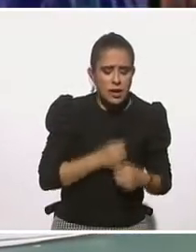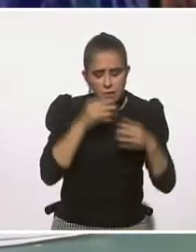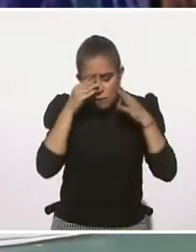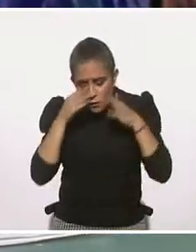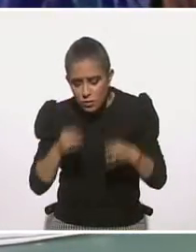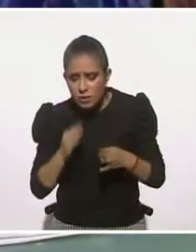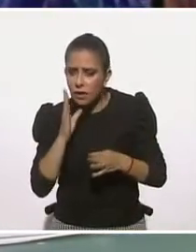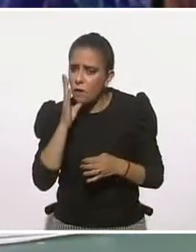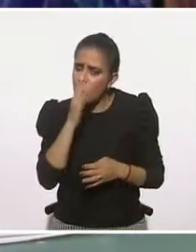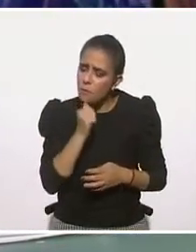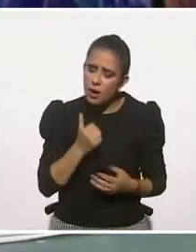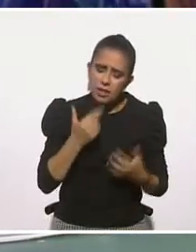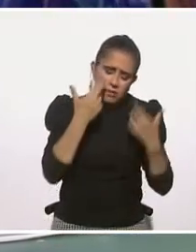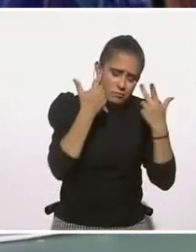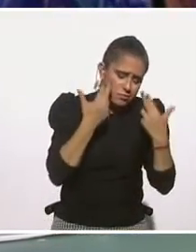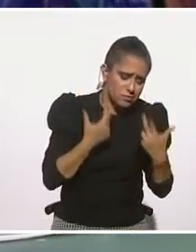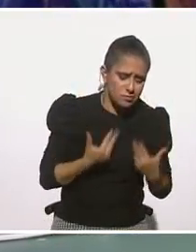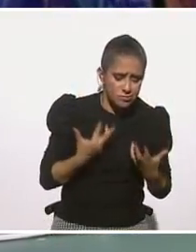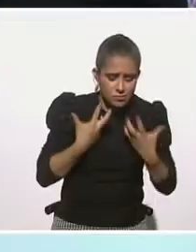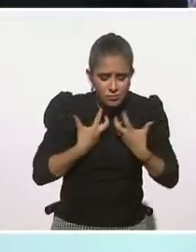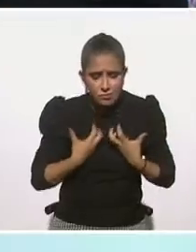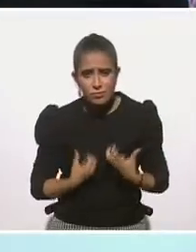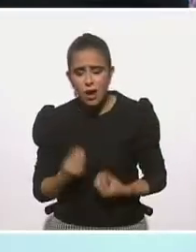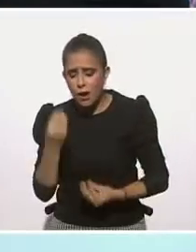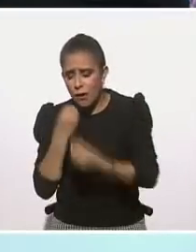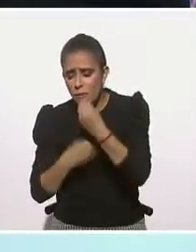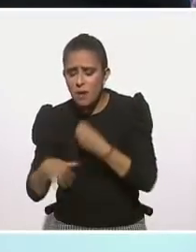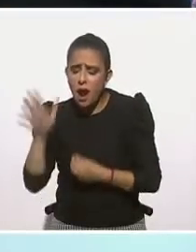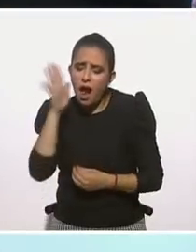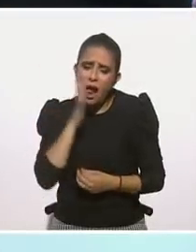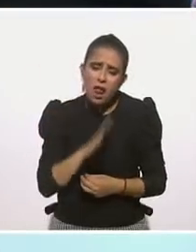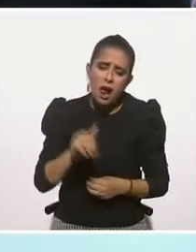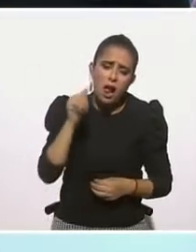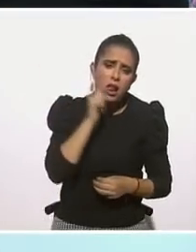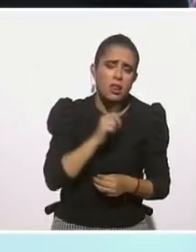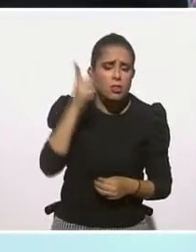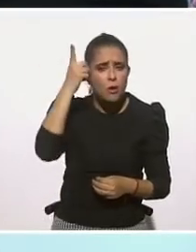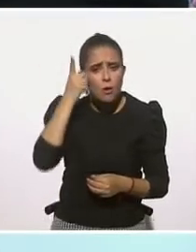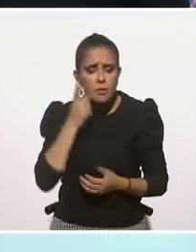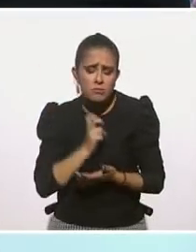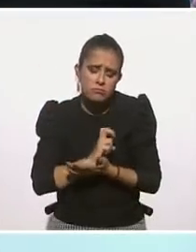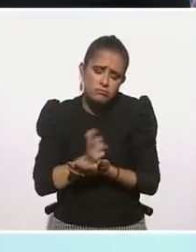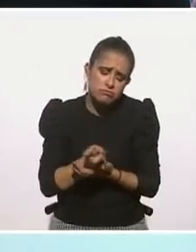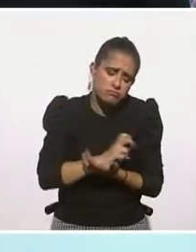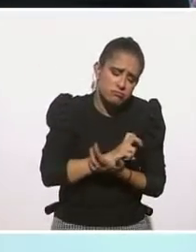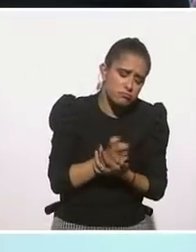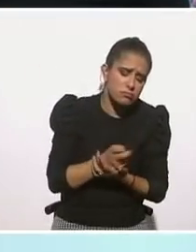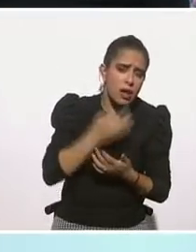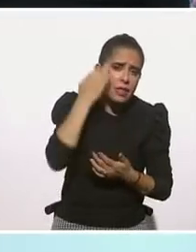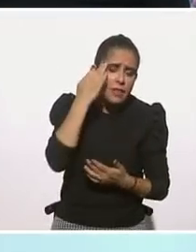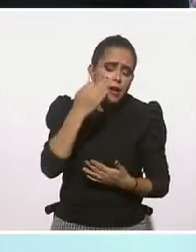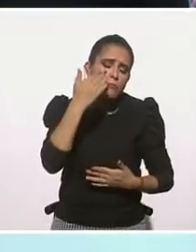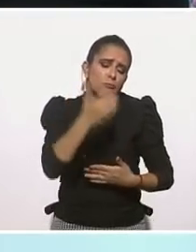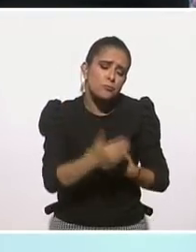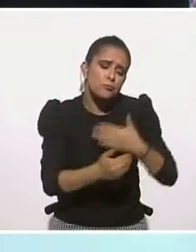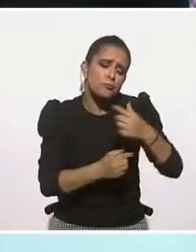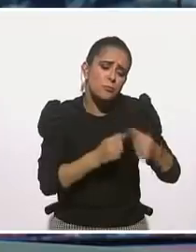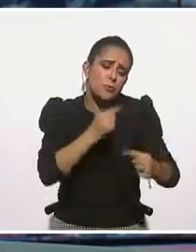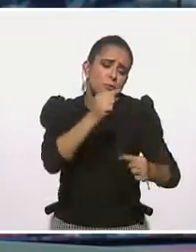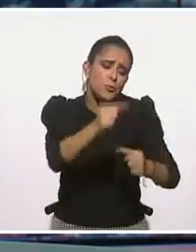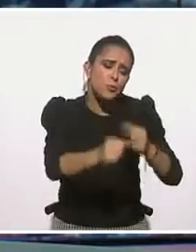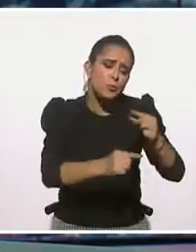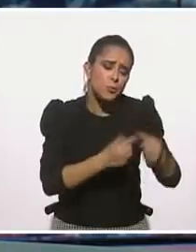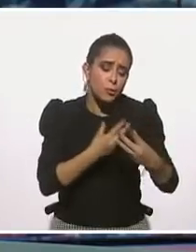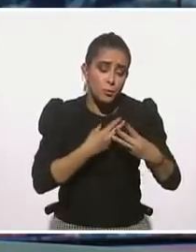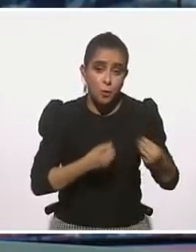probablemente algún cambio en tus patrones en la conducta alimentaria, en el sueño, y tiene un tiempo, pero el tiempo no está definido por una situación